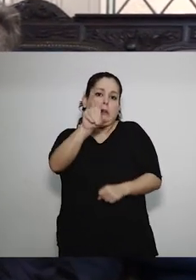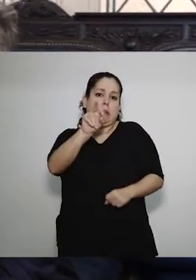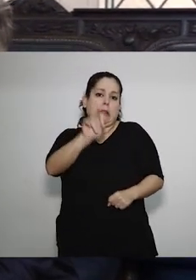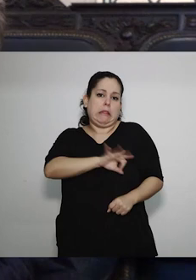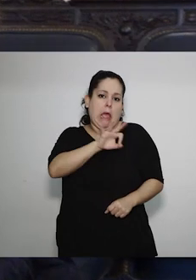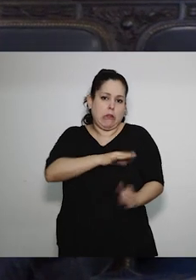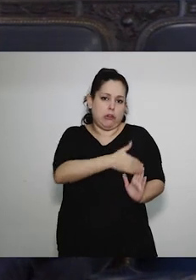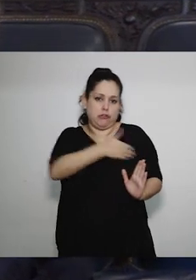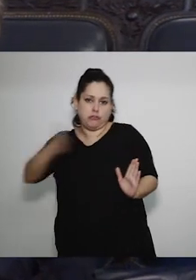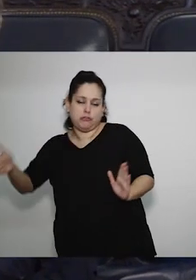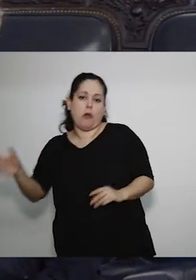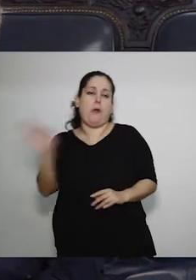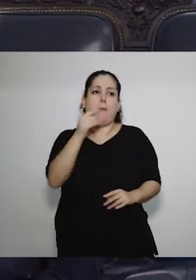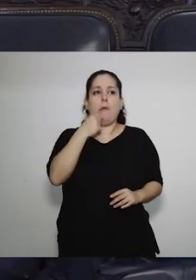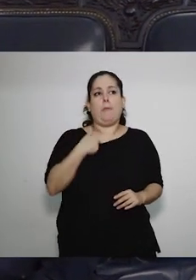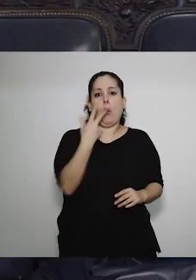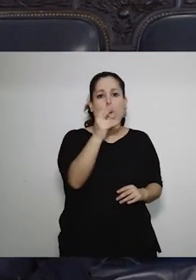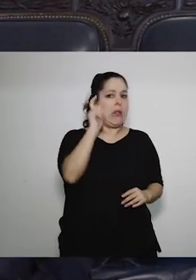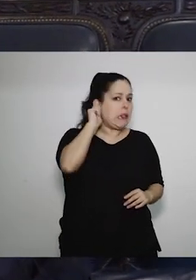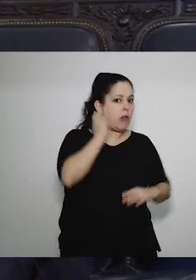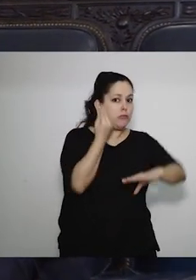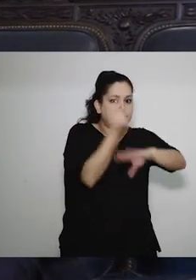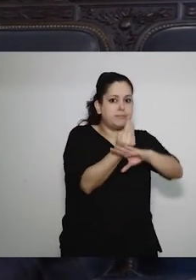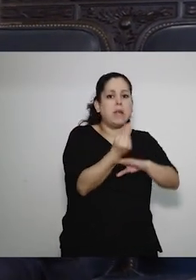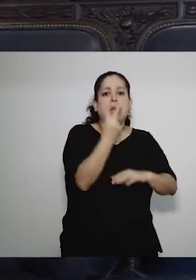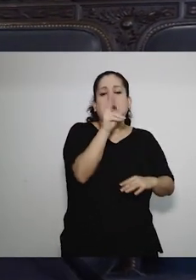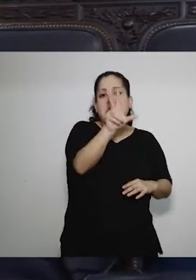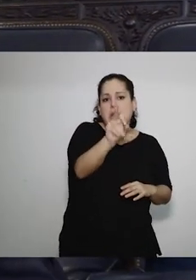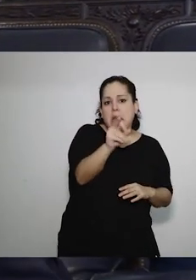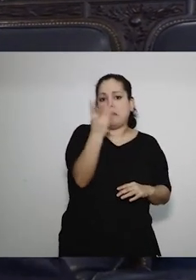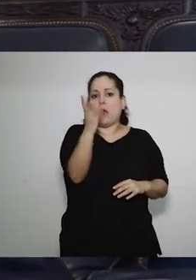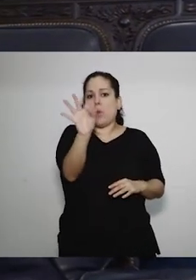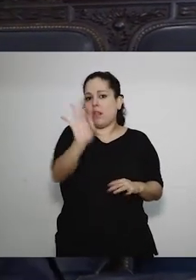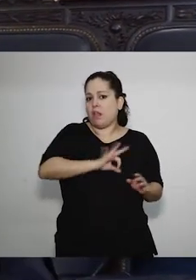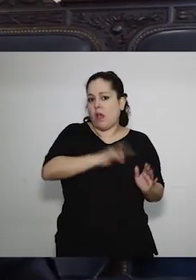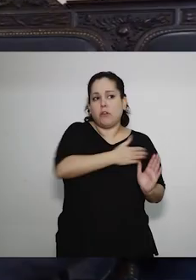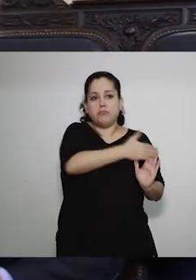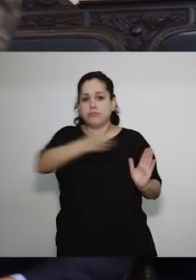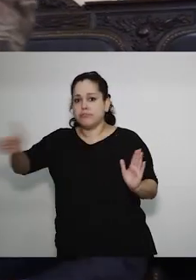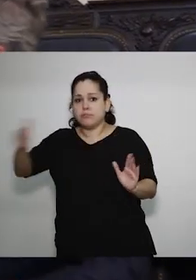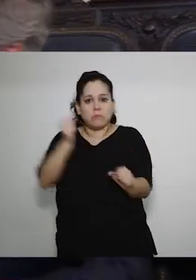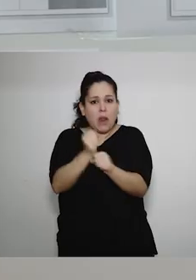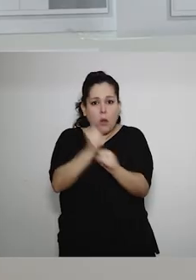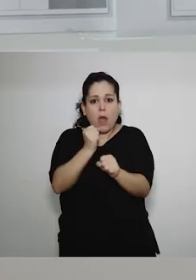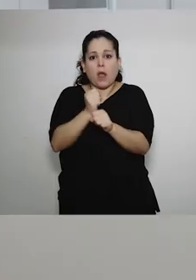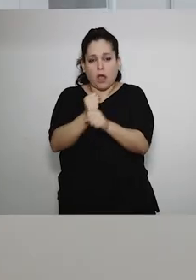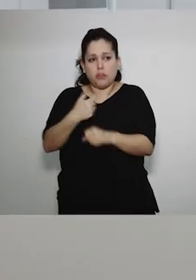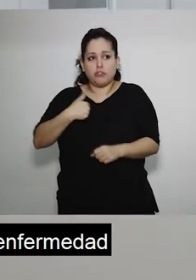quizás, o si alguien entra a los 20 podría estar 30 o 40 años. En esos 30 o 40 años que va a trabajar acá en la Cámara,